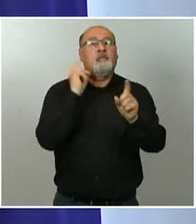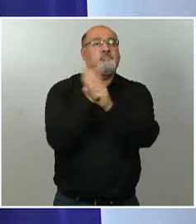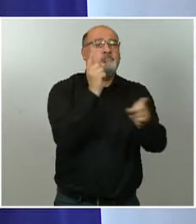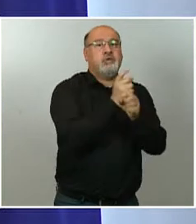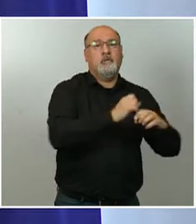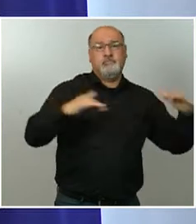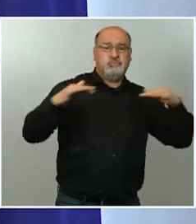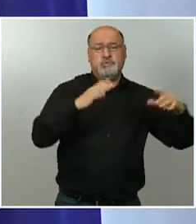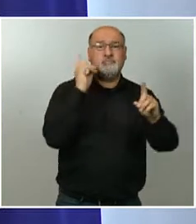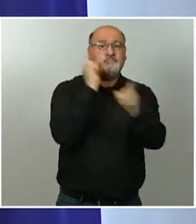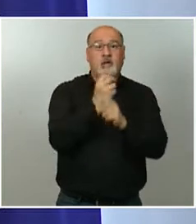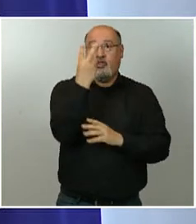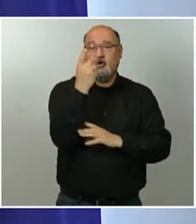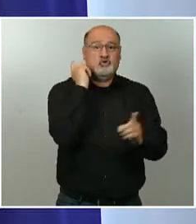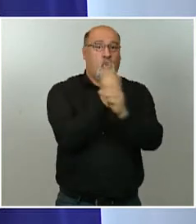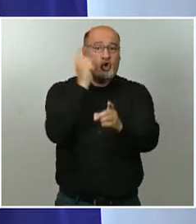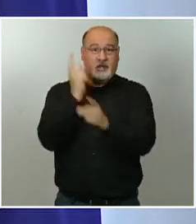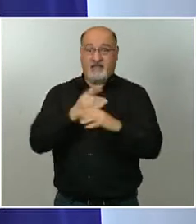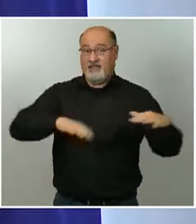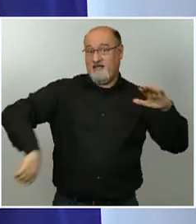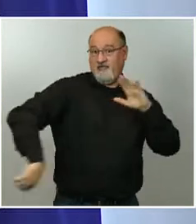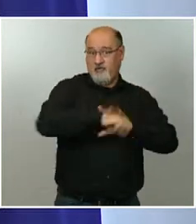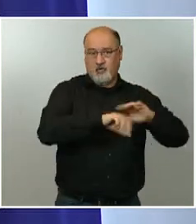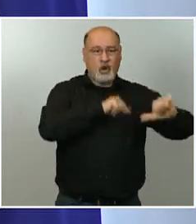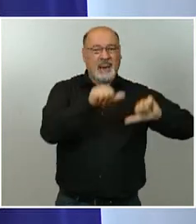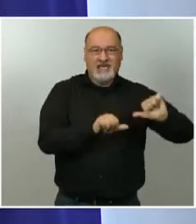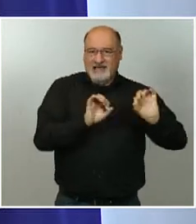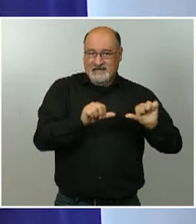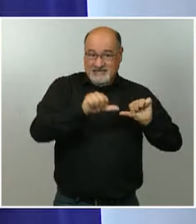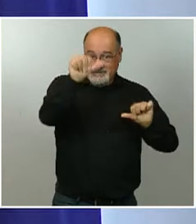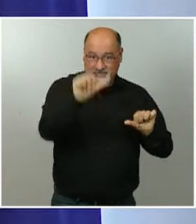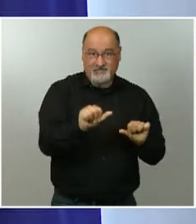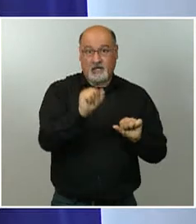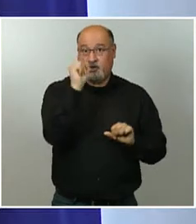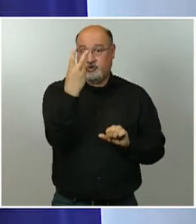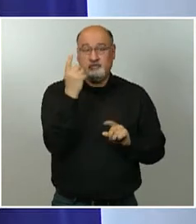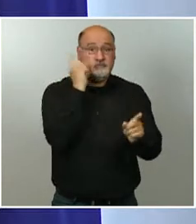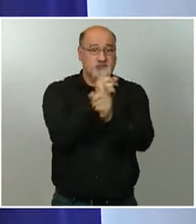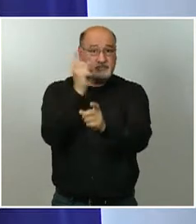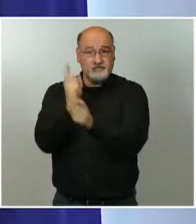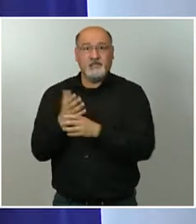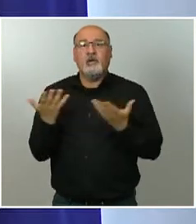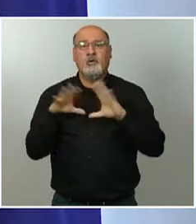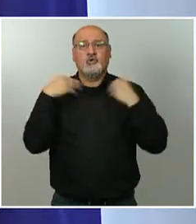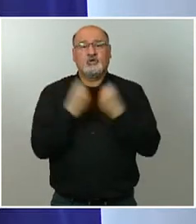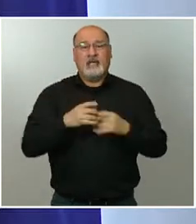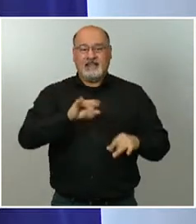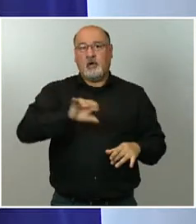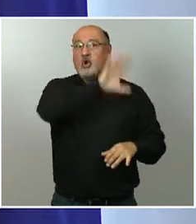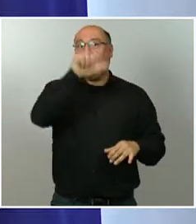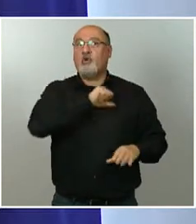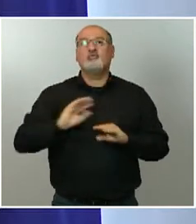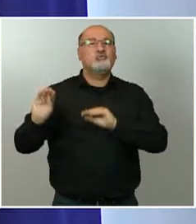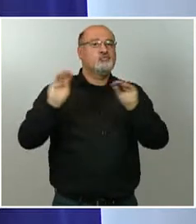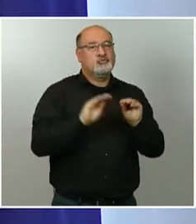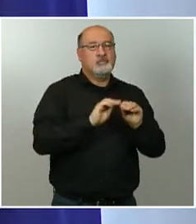fútbol, de la liga de fútbol, en los que estén en territorios, en comunidades autónomas, en la